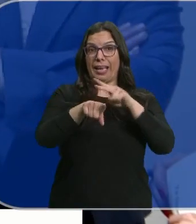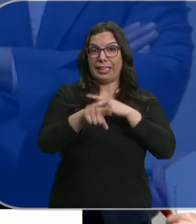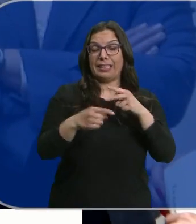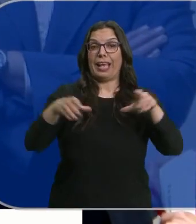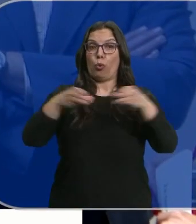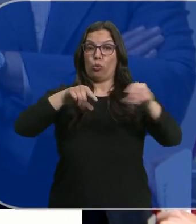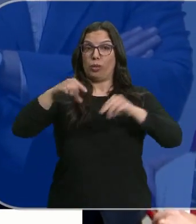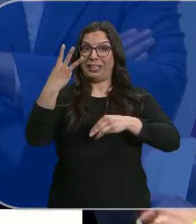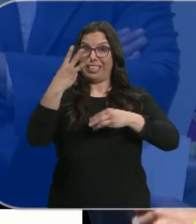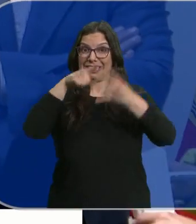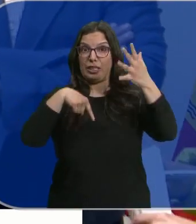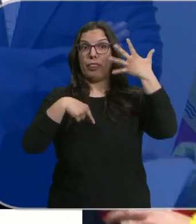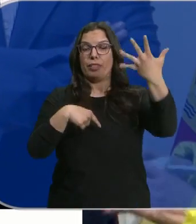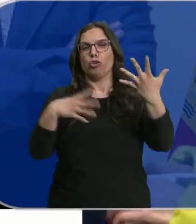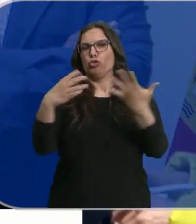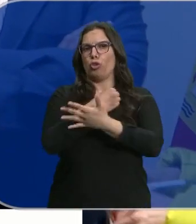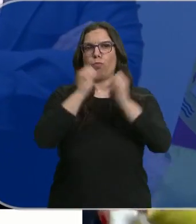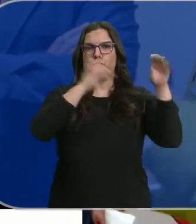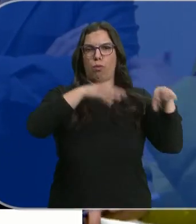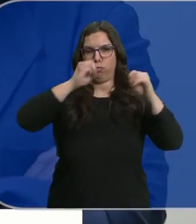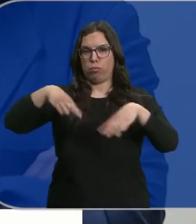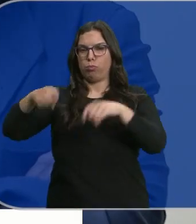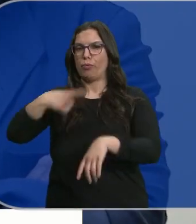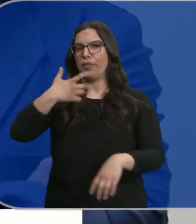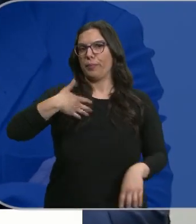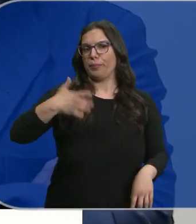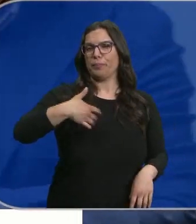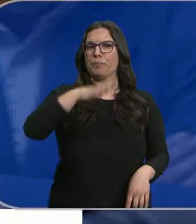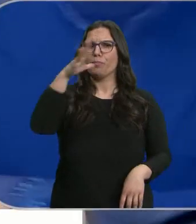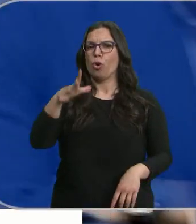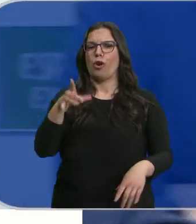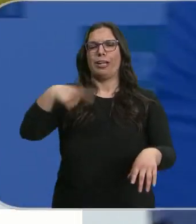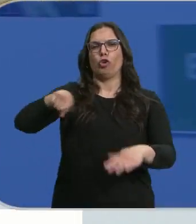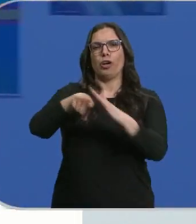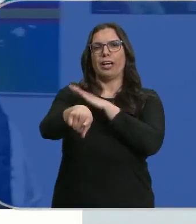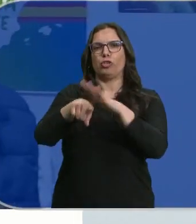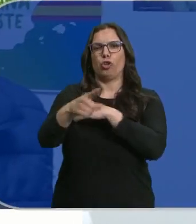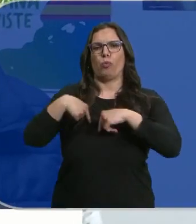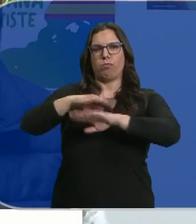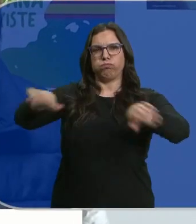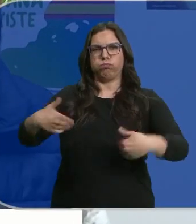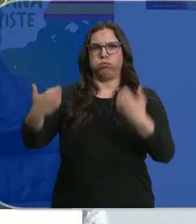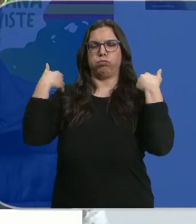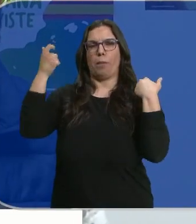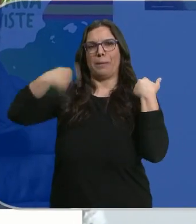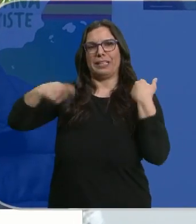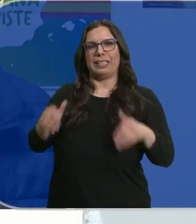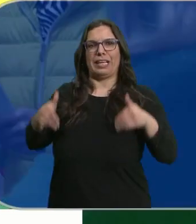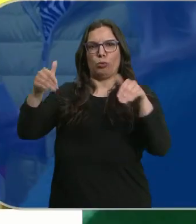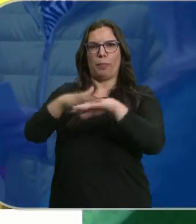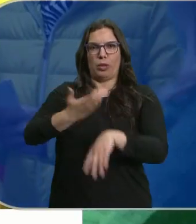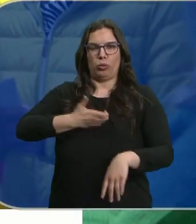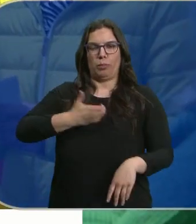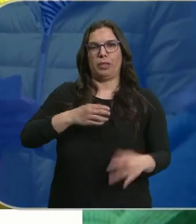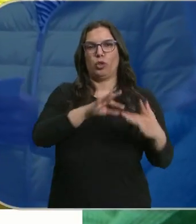cargos de la ejecutiva. Muestran su malestar por lo que califican gestión personalista por parte del presidente de la candidatura municipal